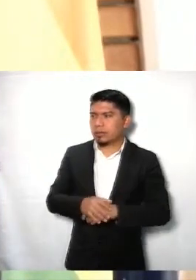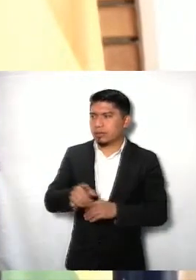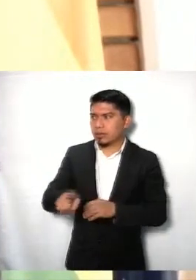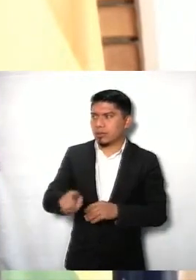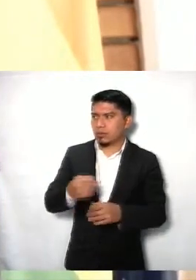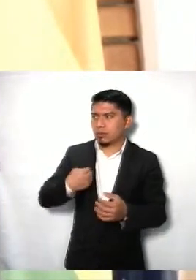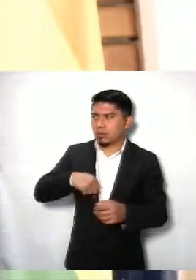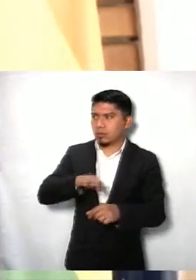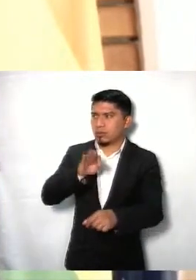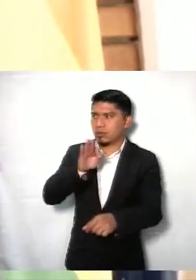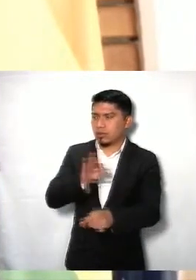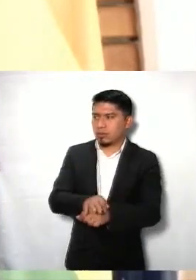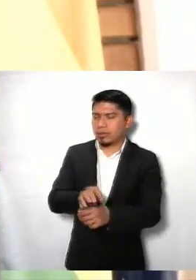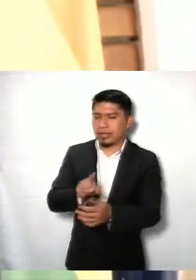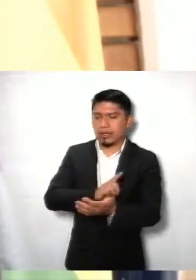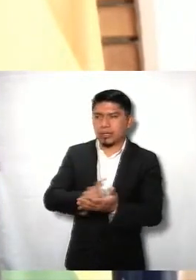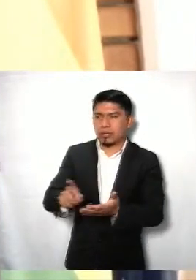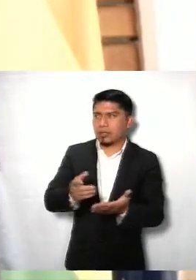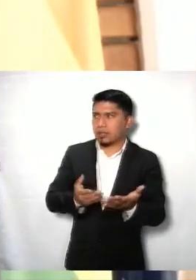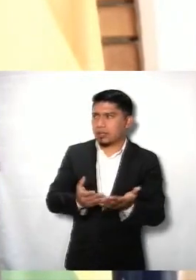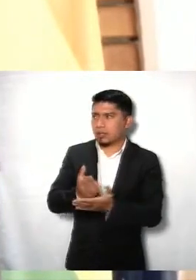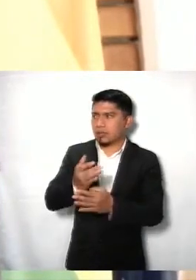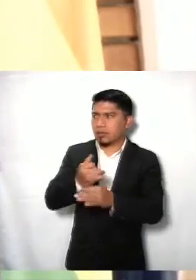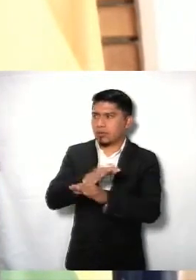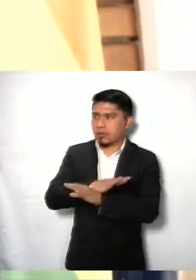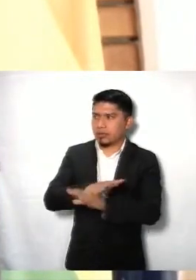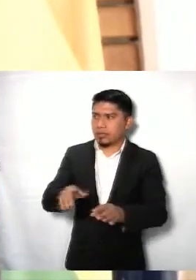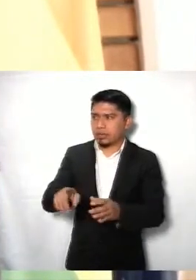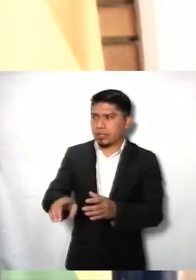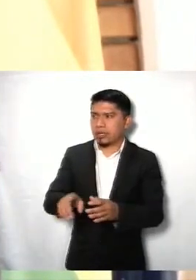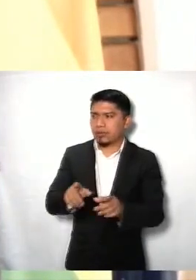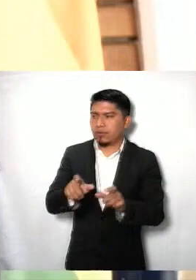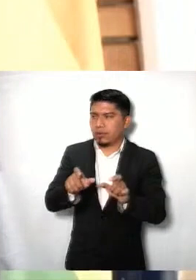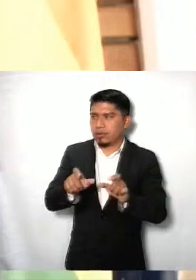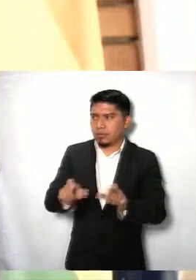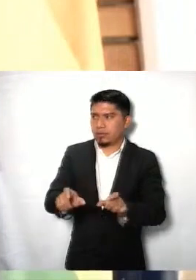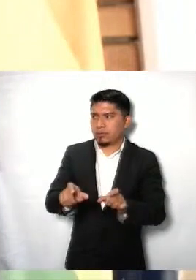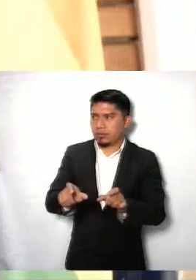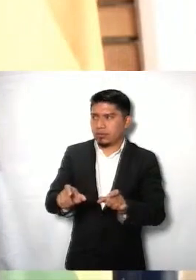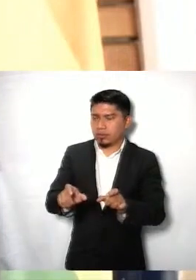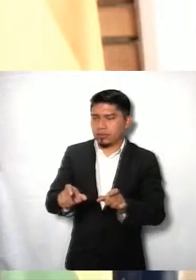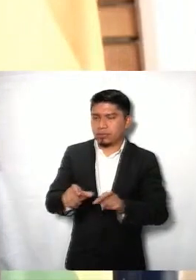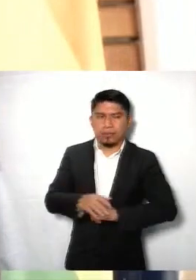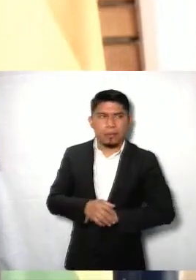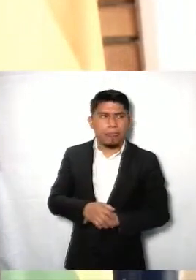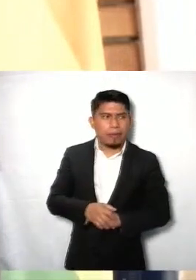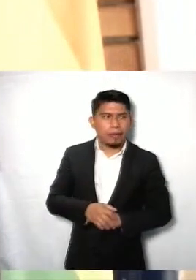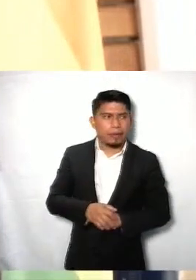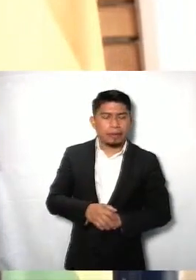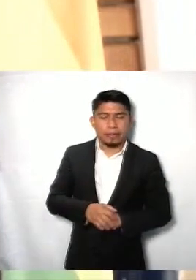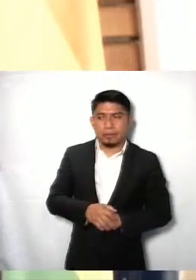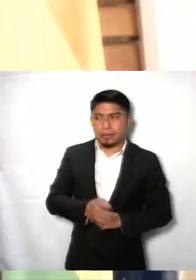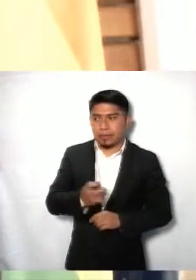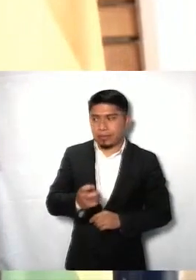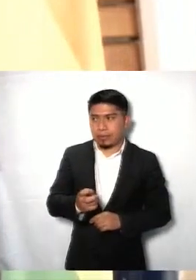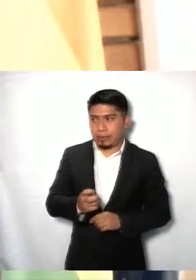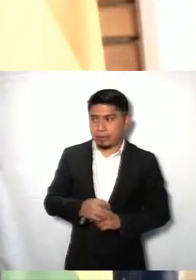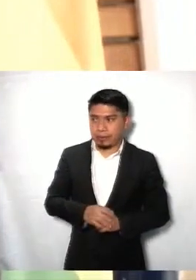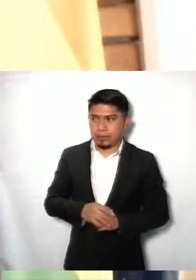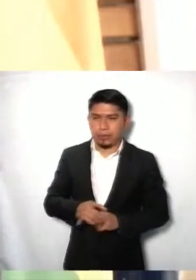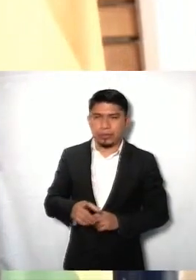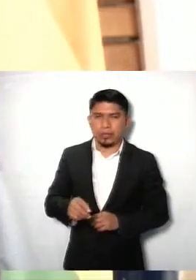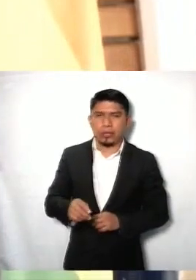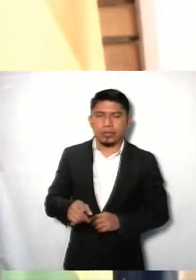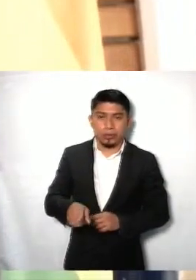tutelamos, que garantizamos, que es el derecho de acceso a la información pública y el de la protección de los datos personales. En una de las…